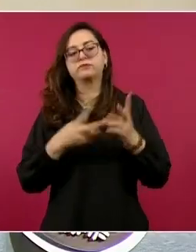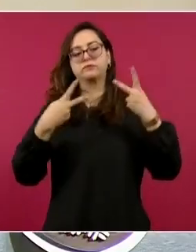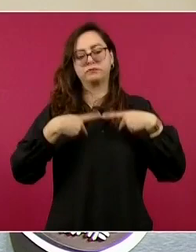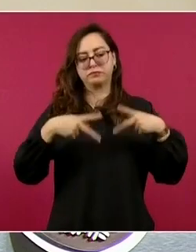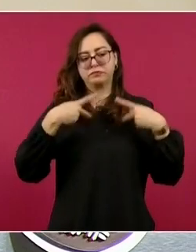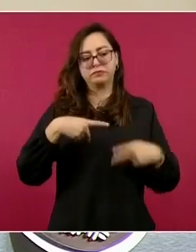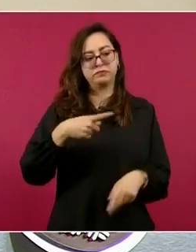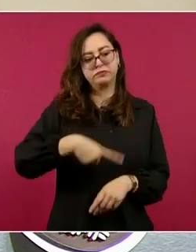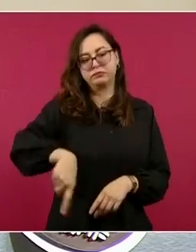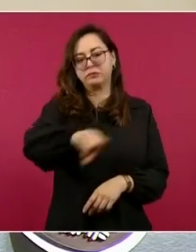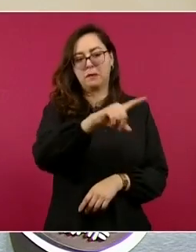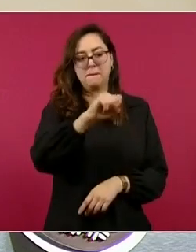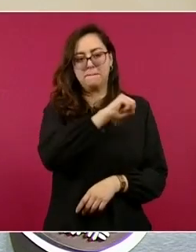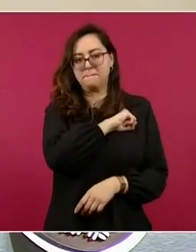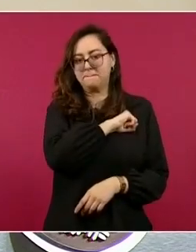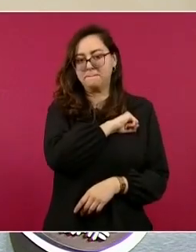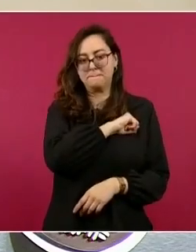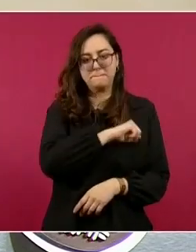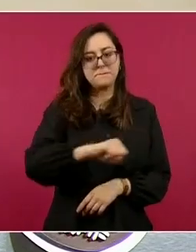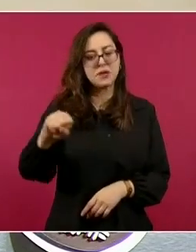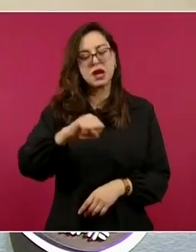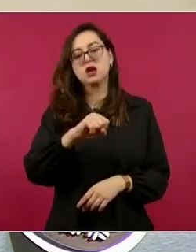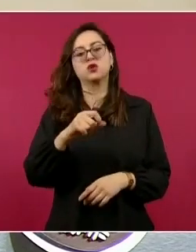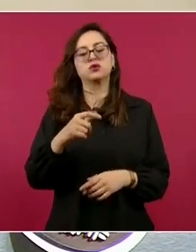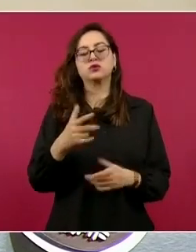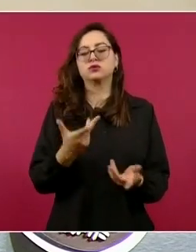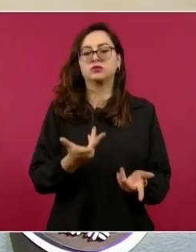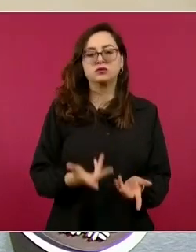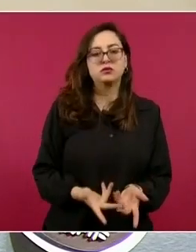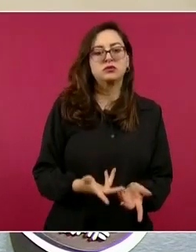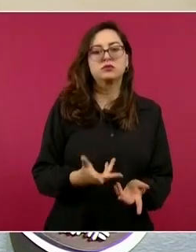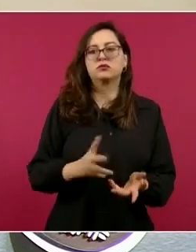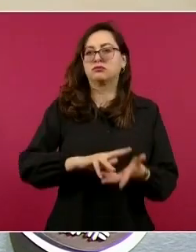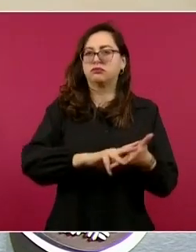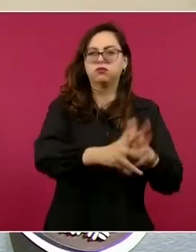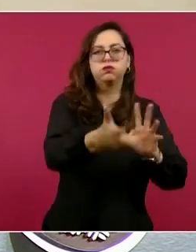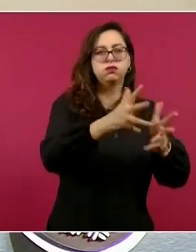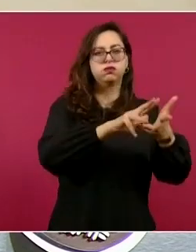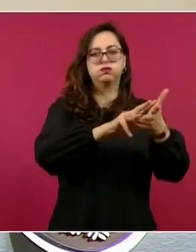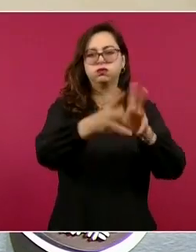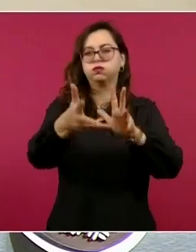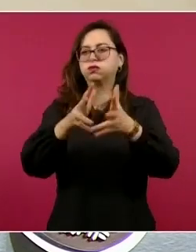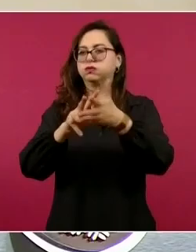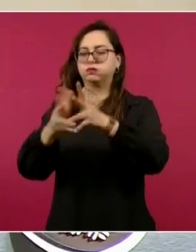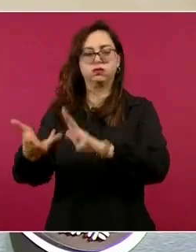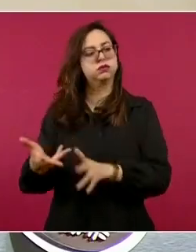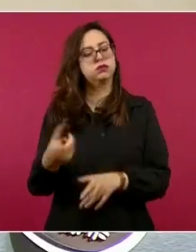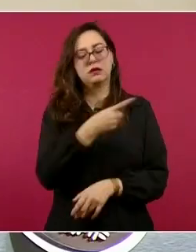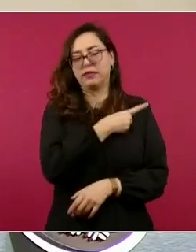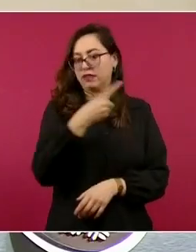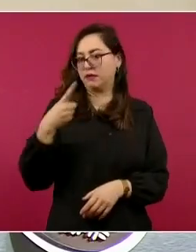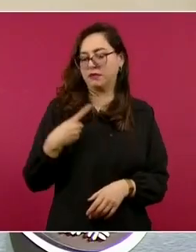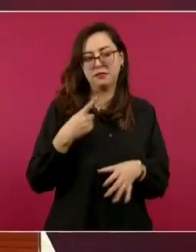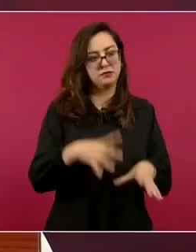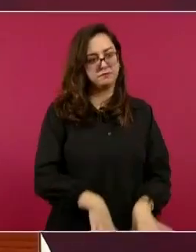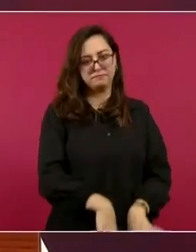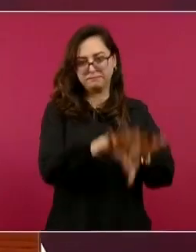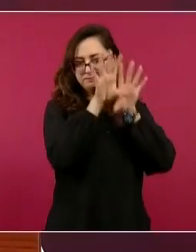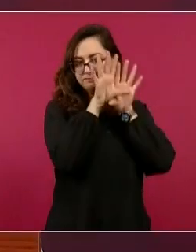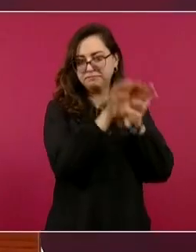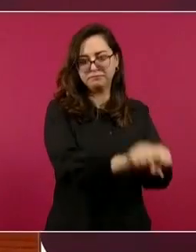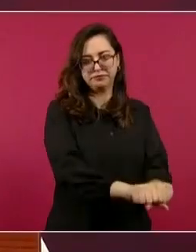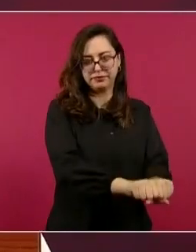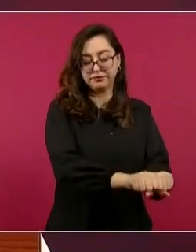generadores de violencia que impiden el desarrollo de la vida social. El Gabinete de Seguridad